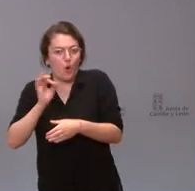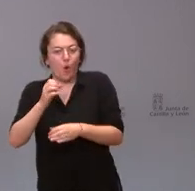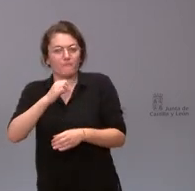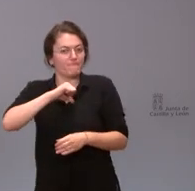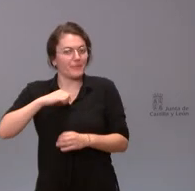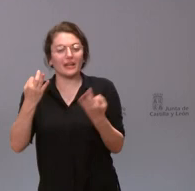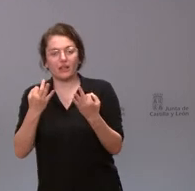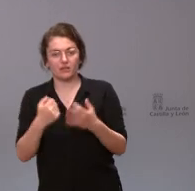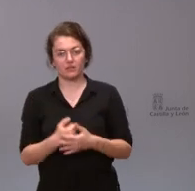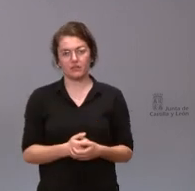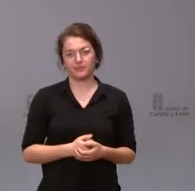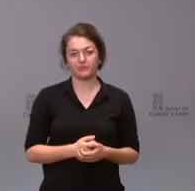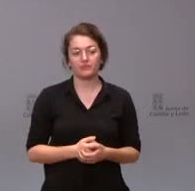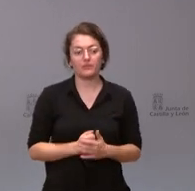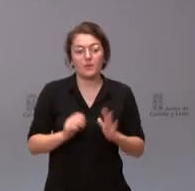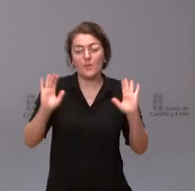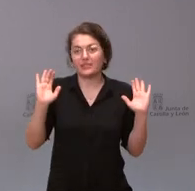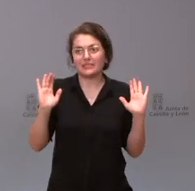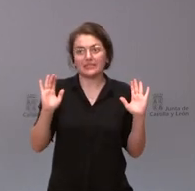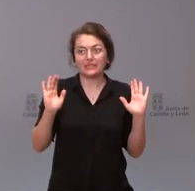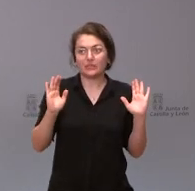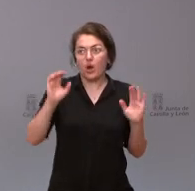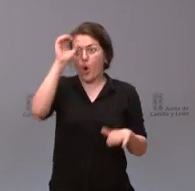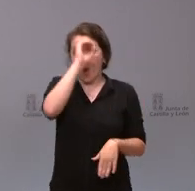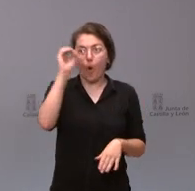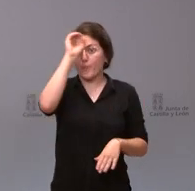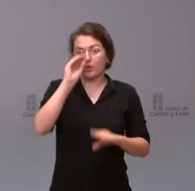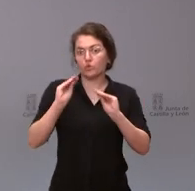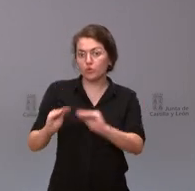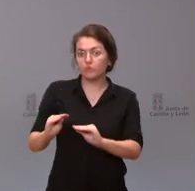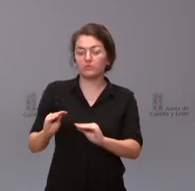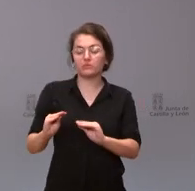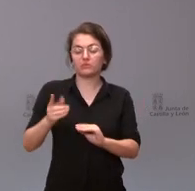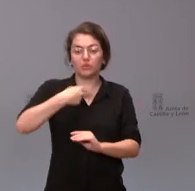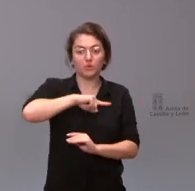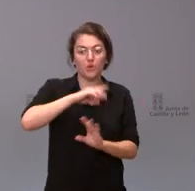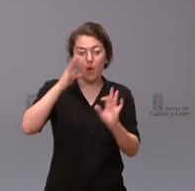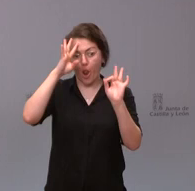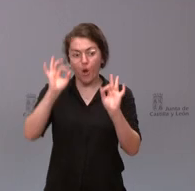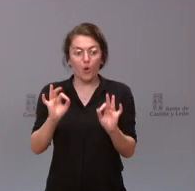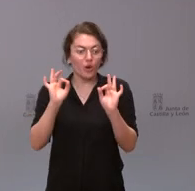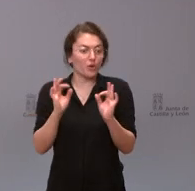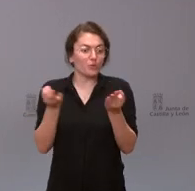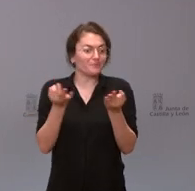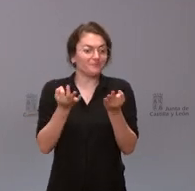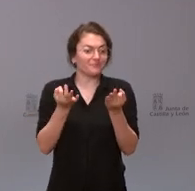Pues es que esa es su opinión nosotros lógicamente ustedes lo pueden